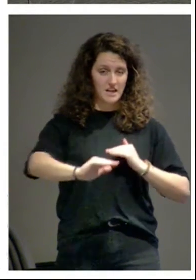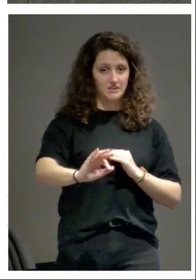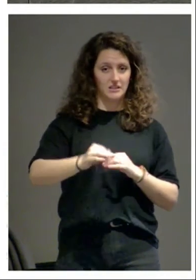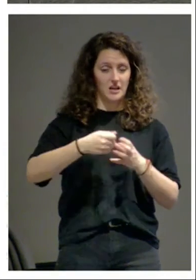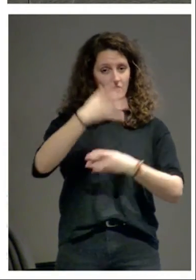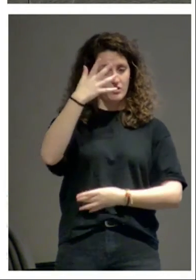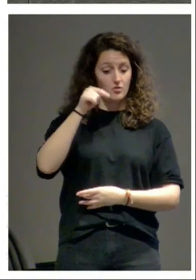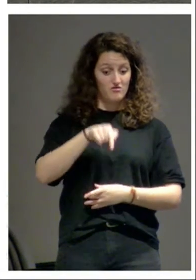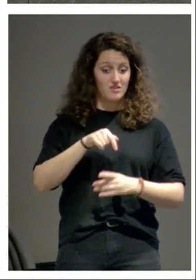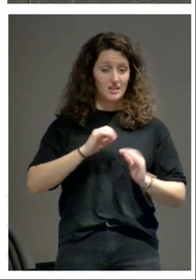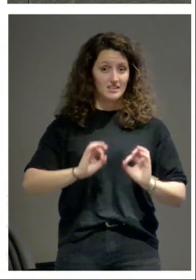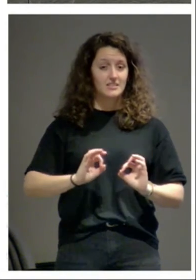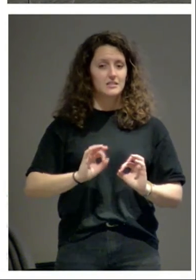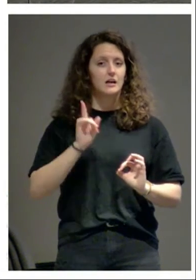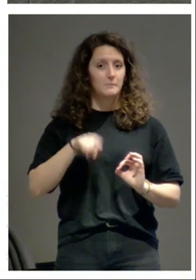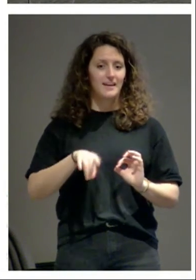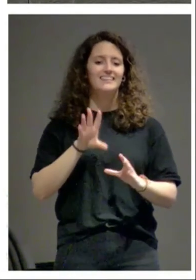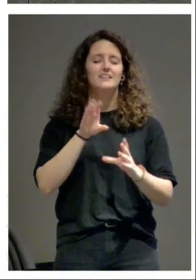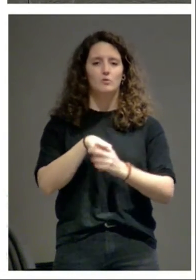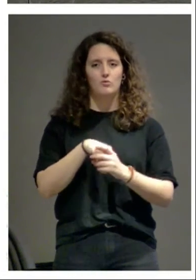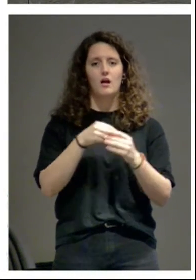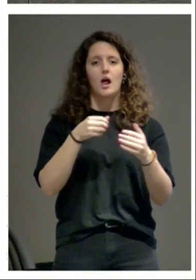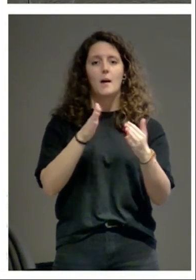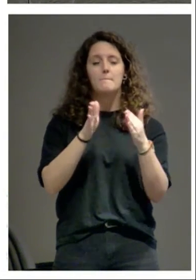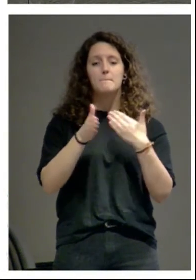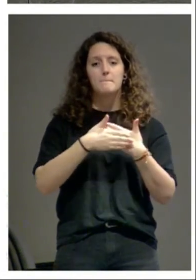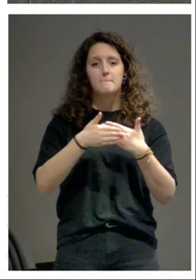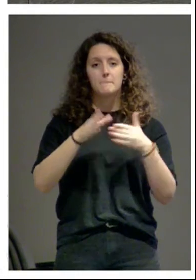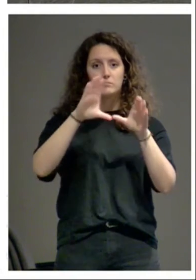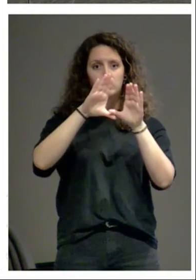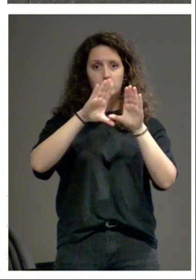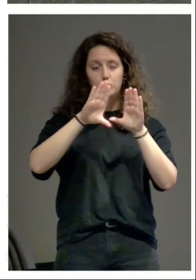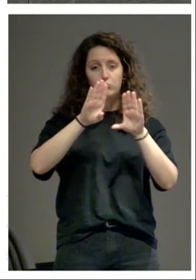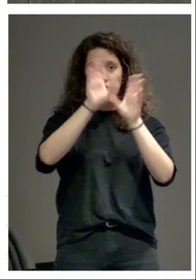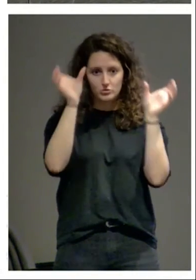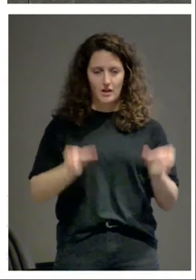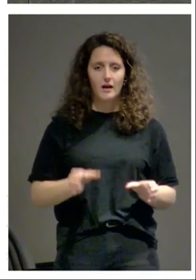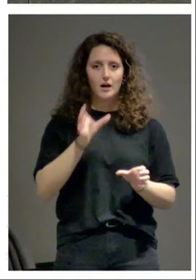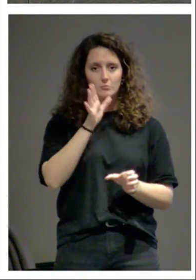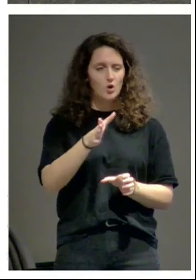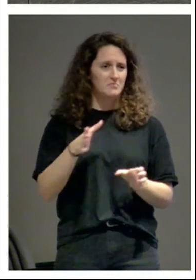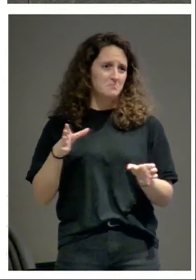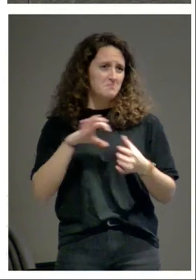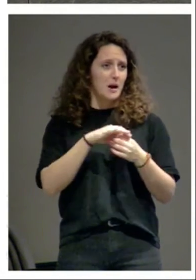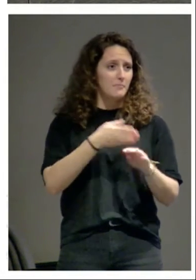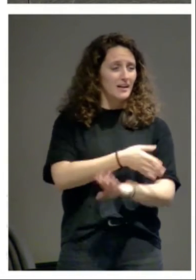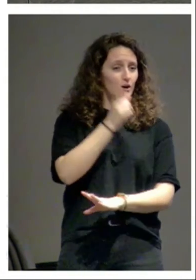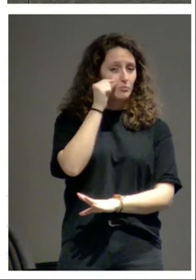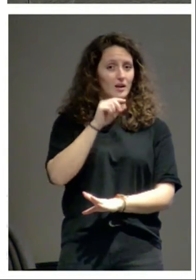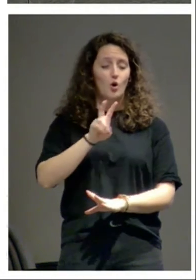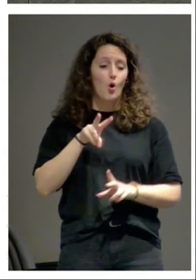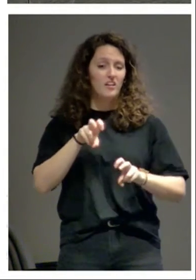cimentación incluye la portada pero una portada en resalte no corresponde ni a un prerrománico ni a un primer